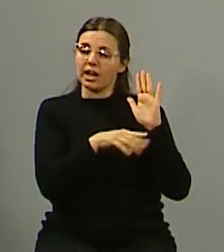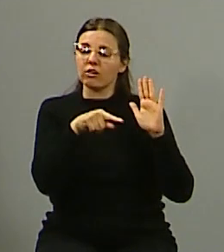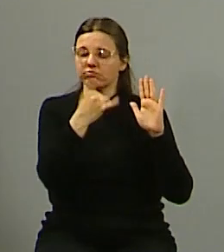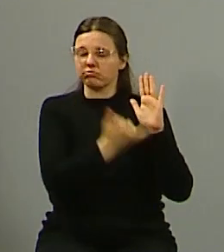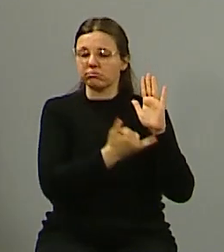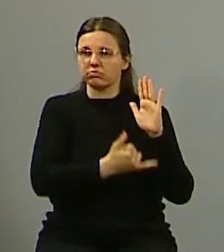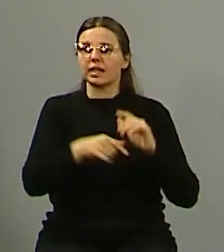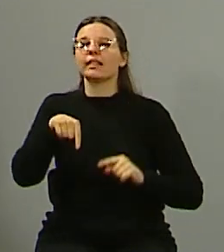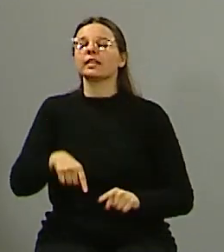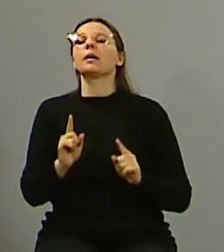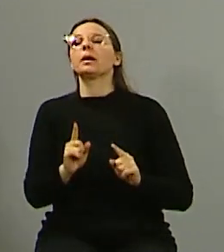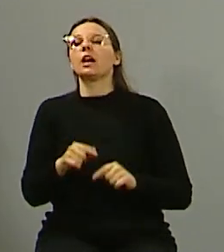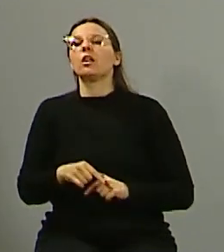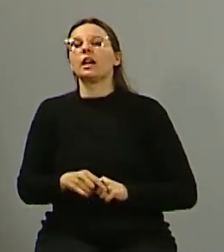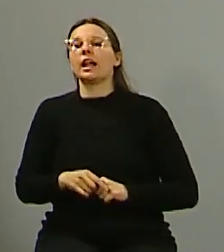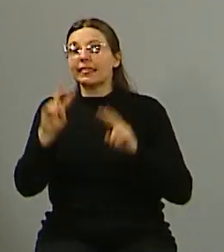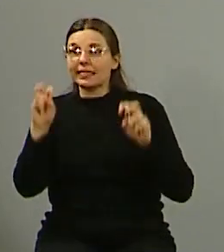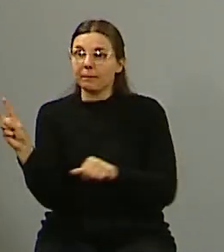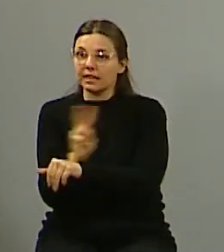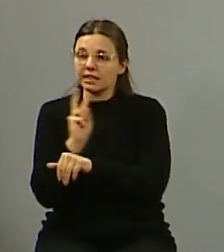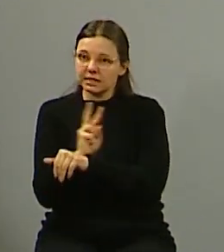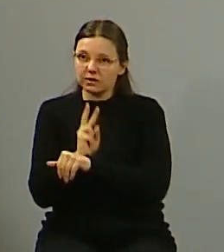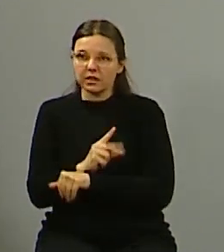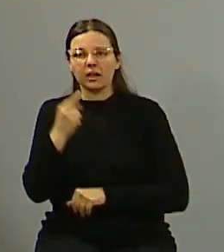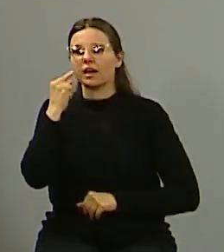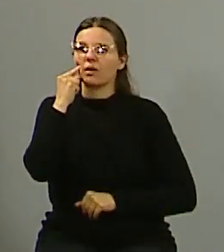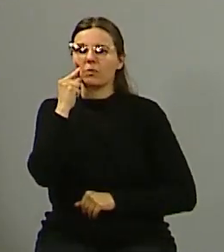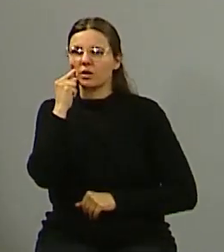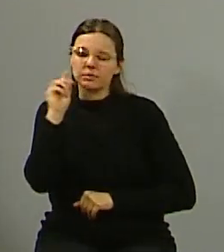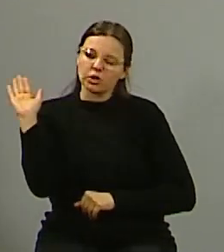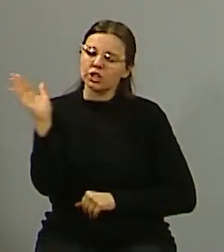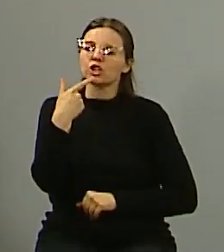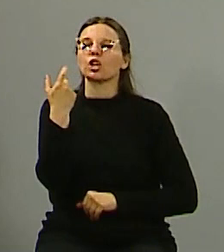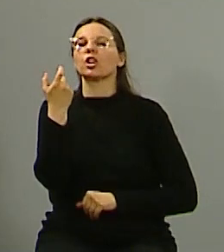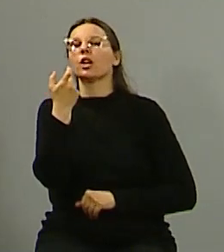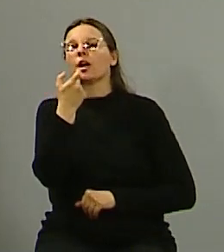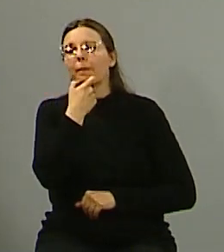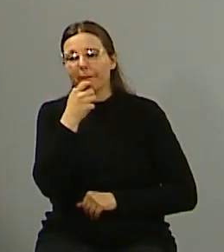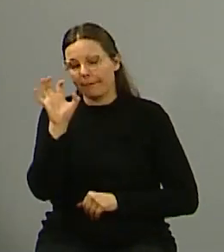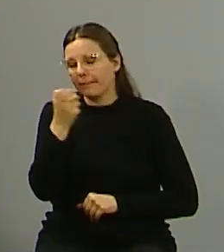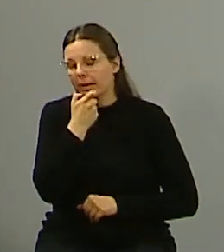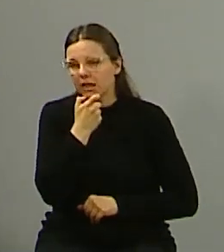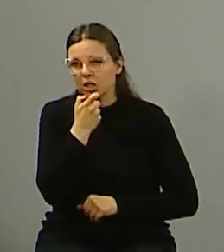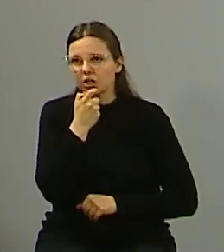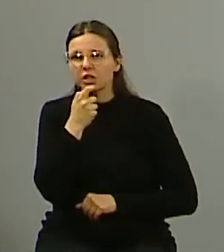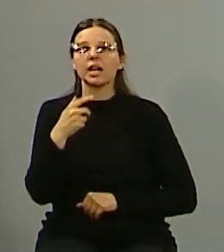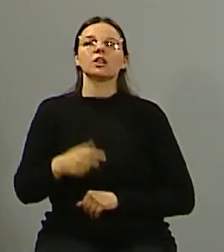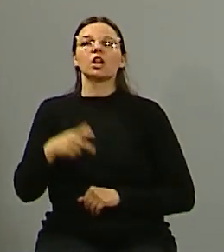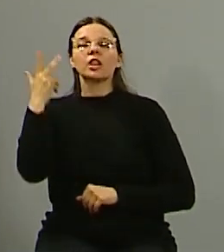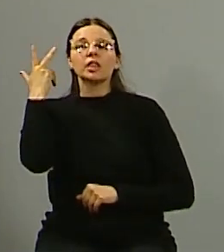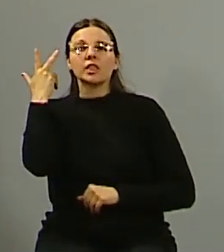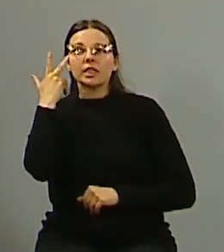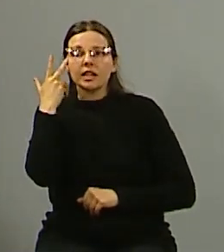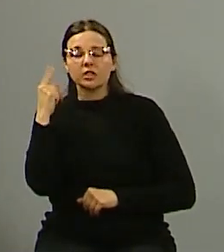materia de seguridad. Aspiran a que todos los municipios de la provincia de Mendoza, los 18 municipios, tengan eso. Y voy al punto.